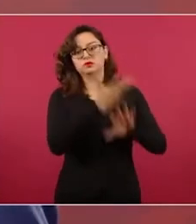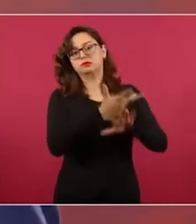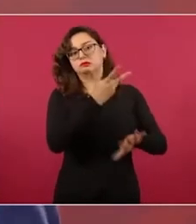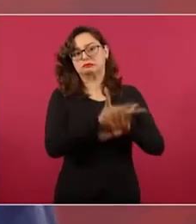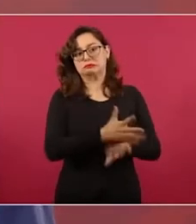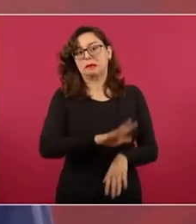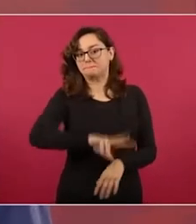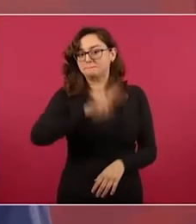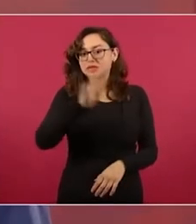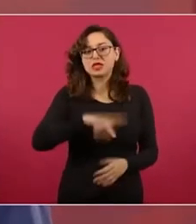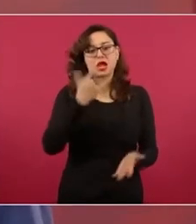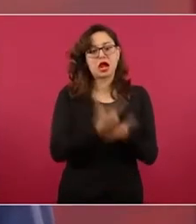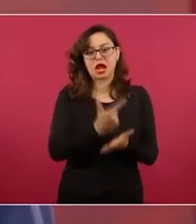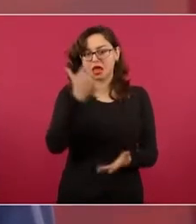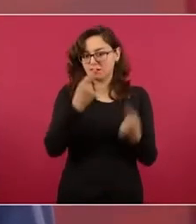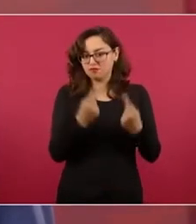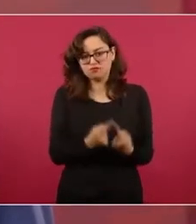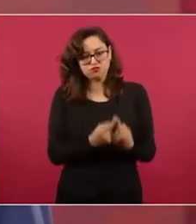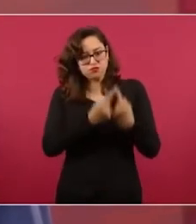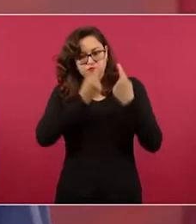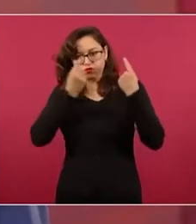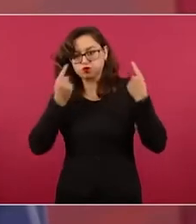Que existe, por ejemplo, en estos casos